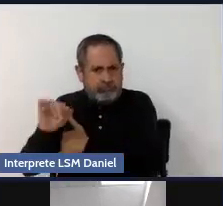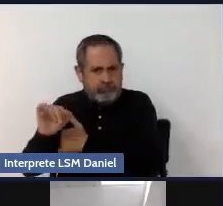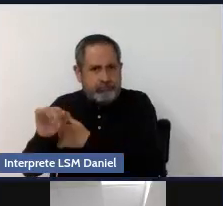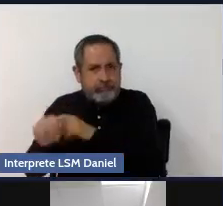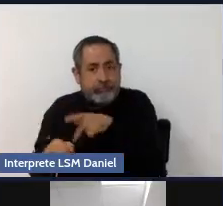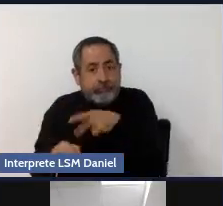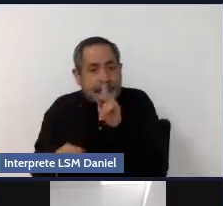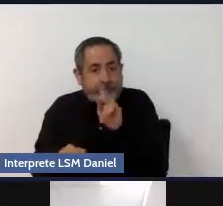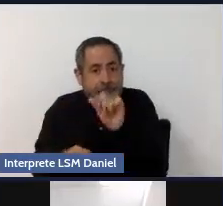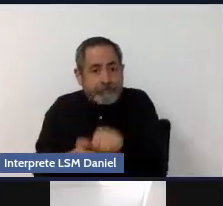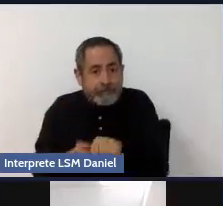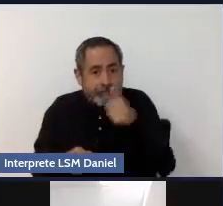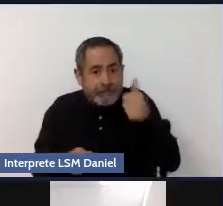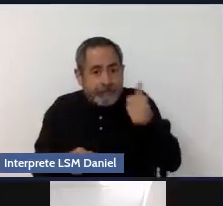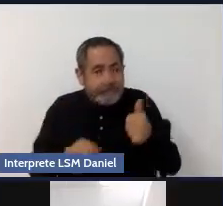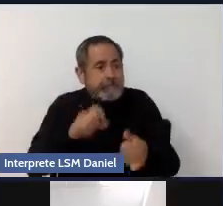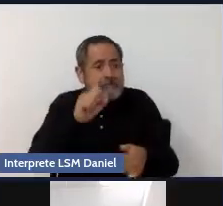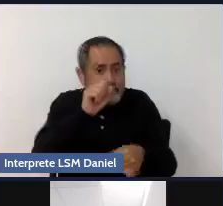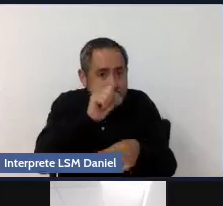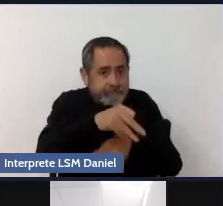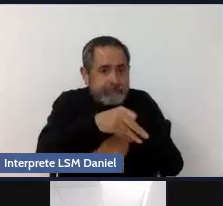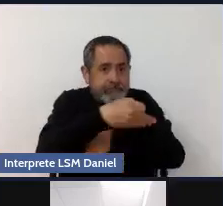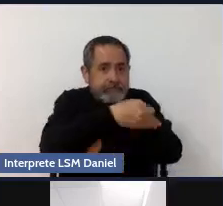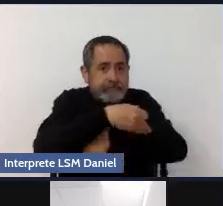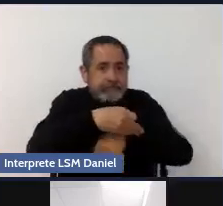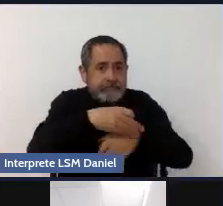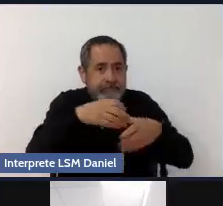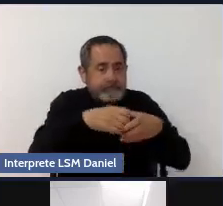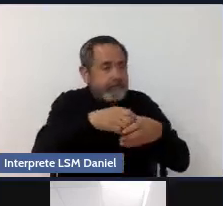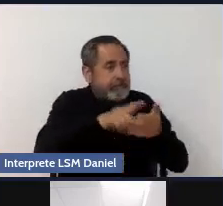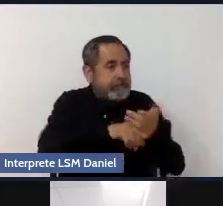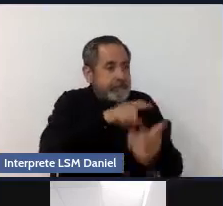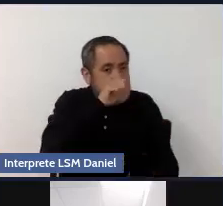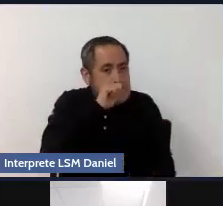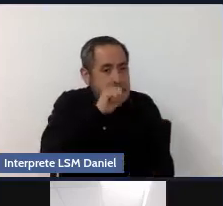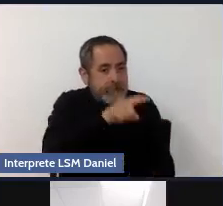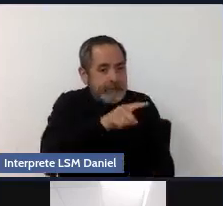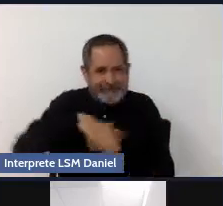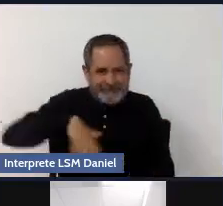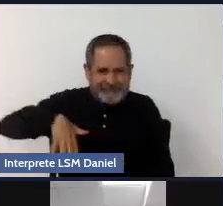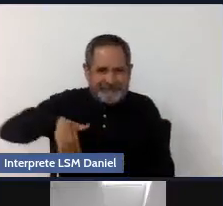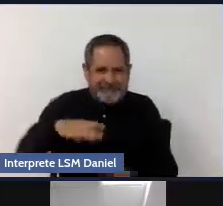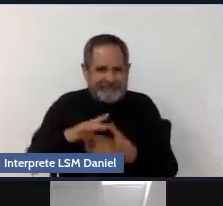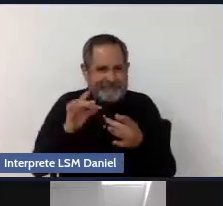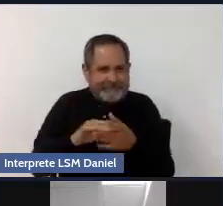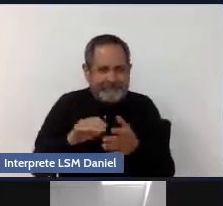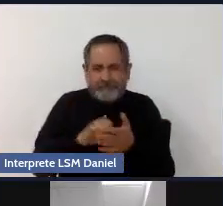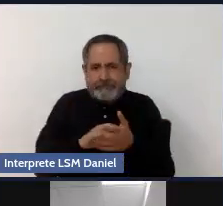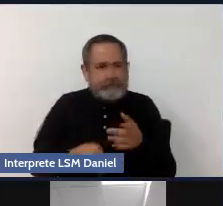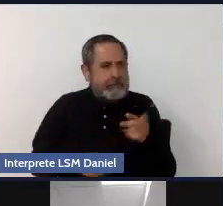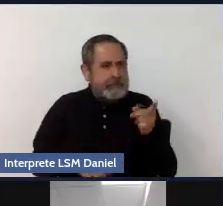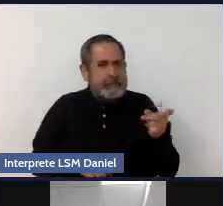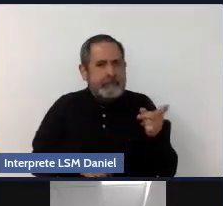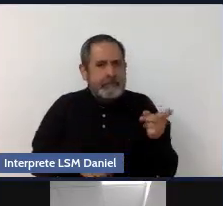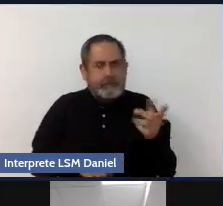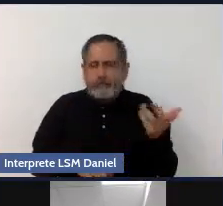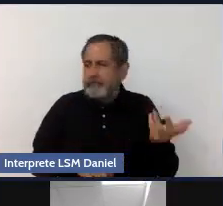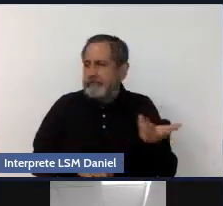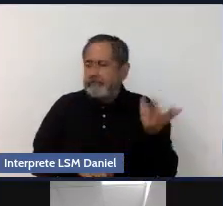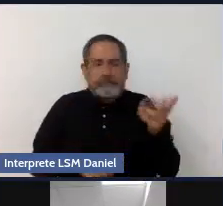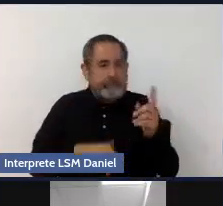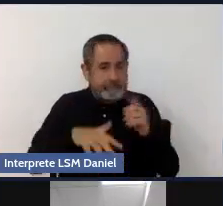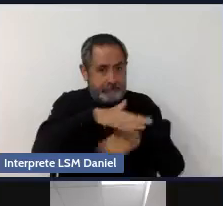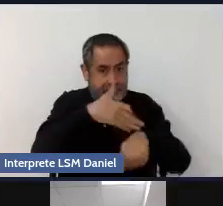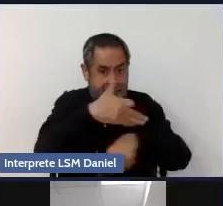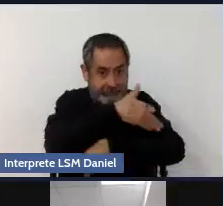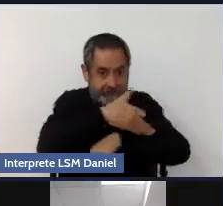Si aprendió, como ponía yo el ejemplo al inicio, ¿no? Si en ese entorno